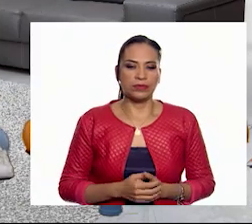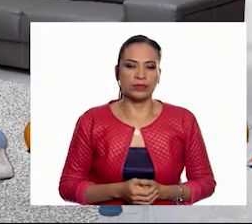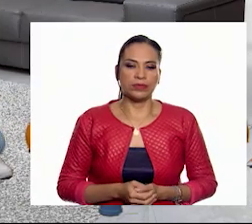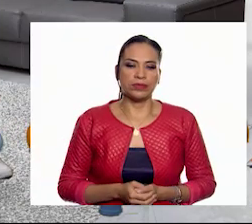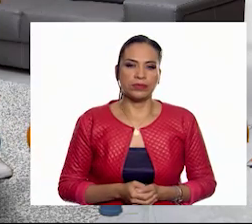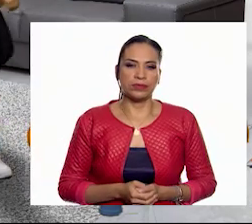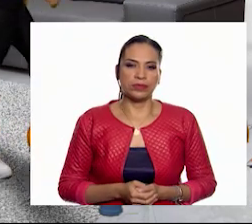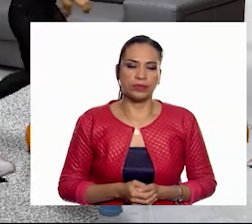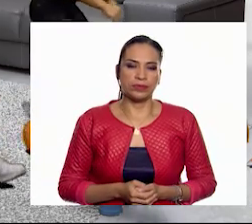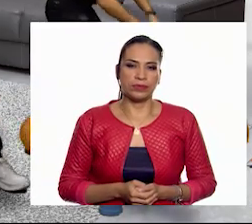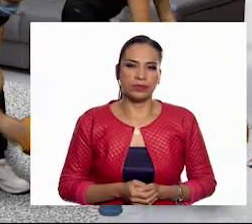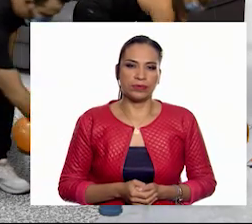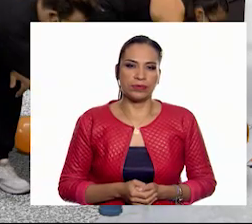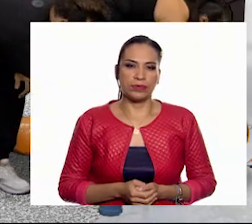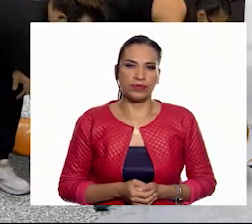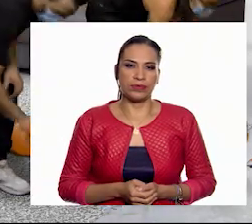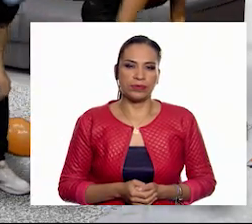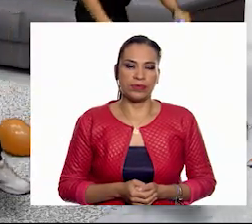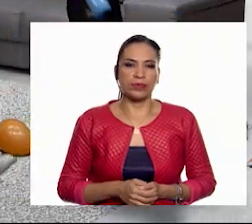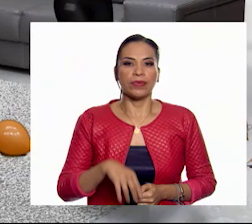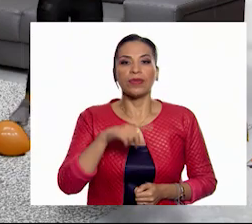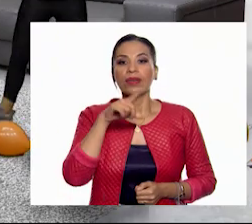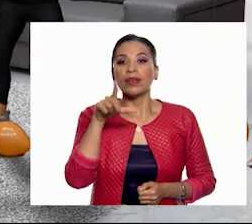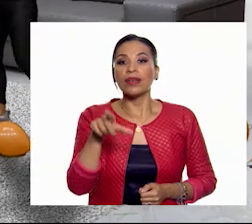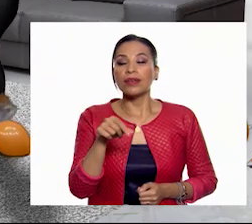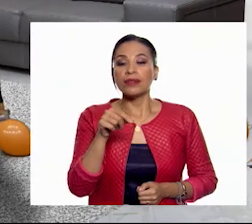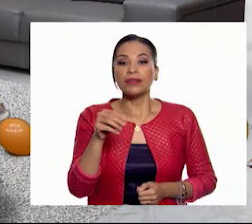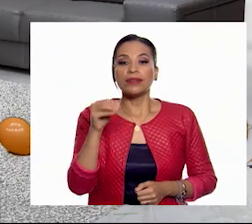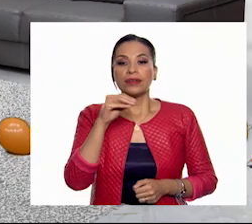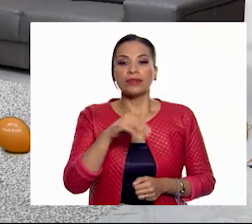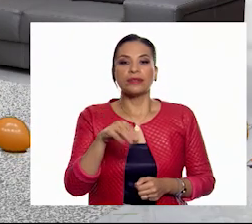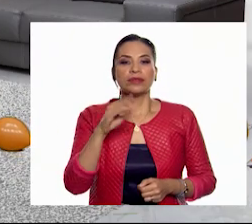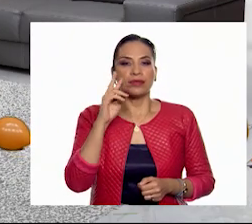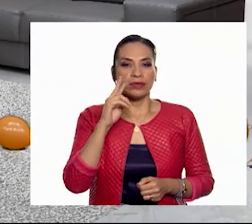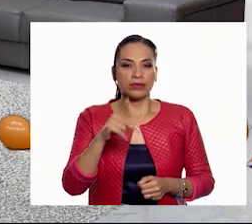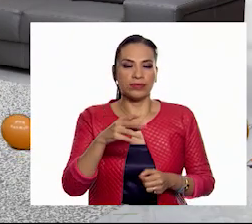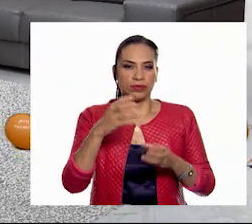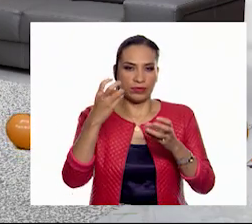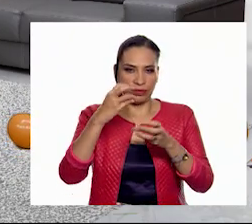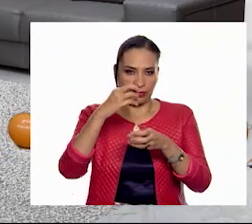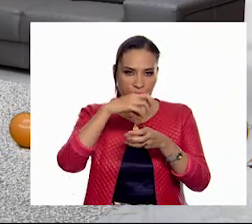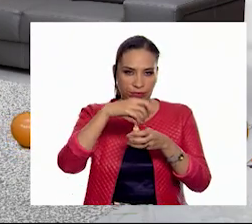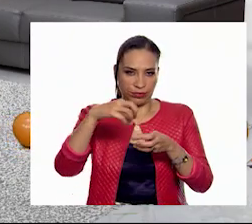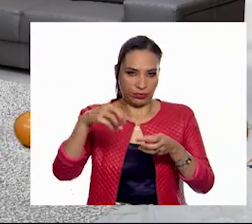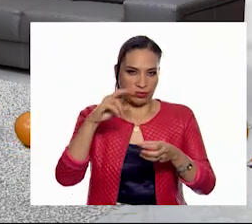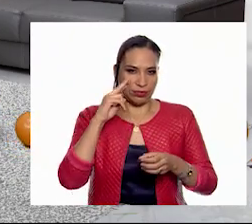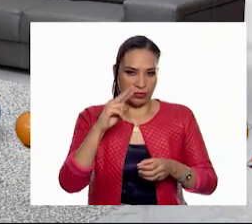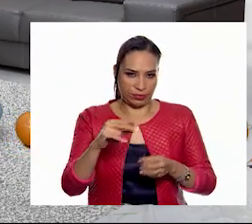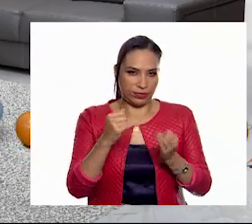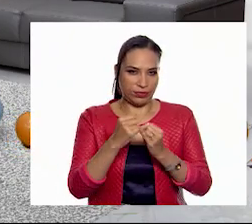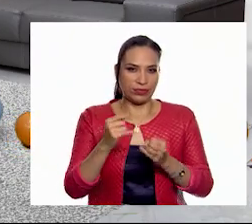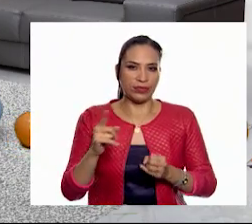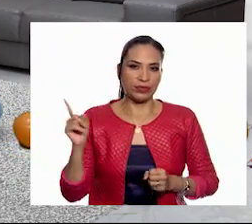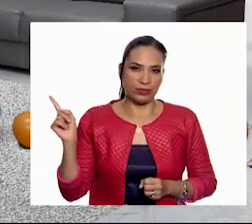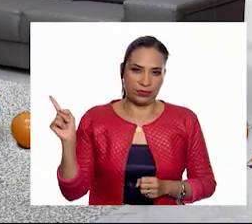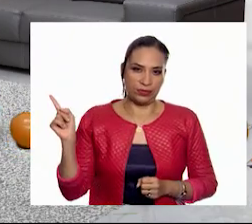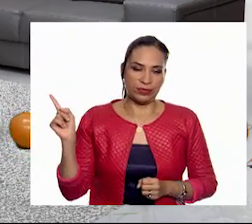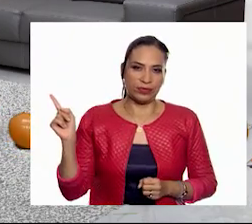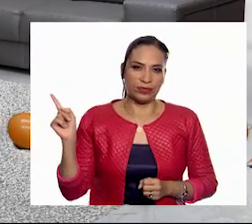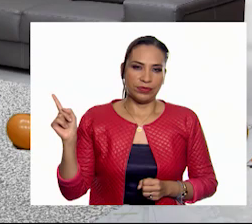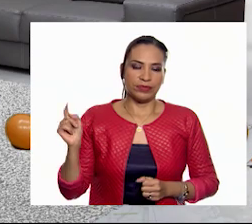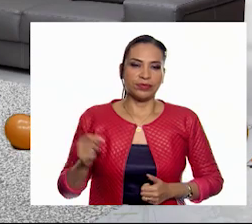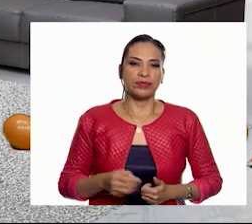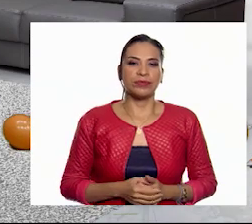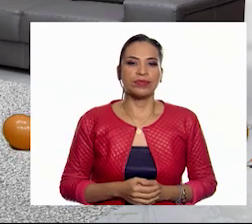Ajá. Voy a por los míos. Y encima de ellos colocas las pelotitas, ¿sí, Jorge? Sí. ¿Así? ¿Así?